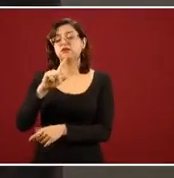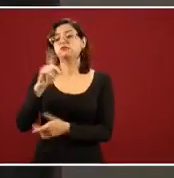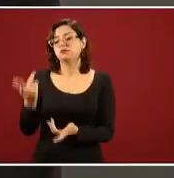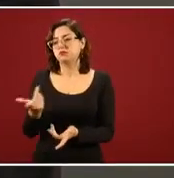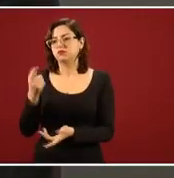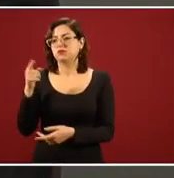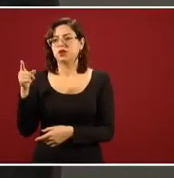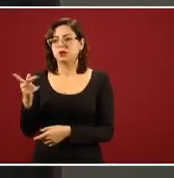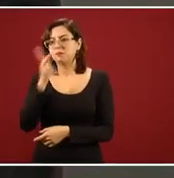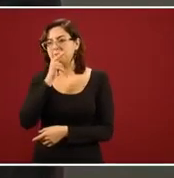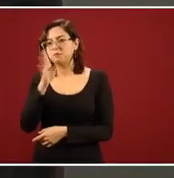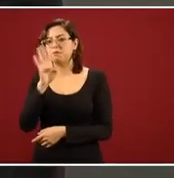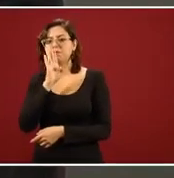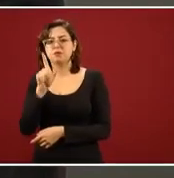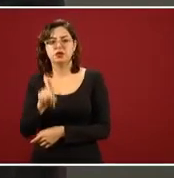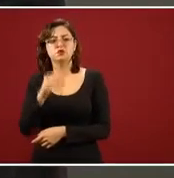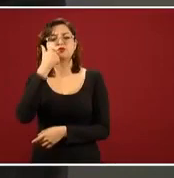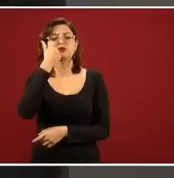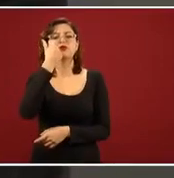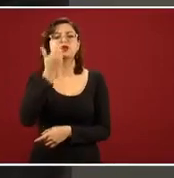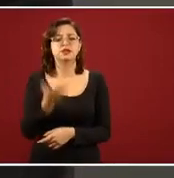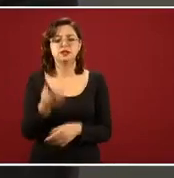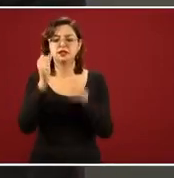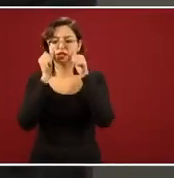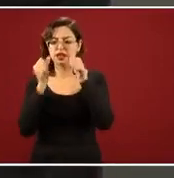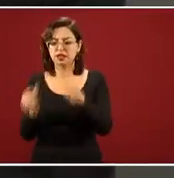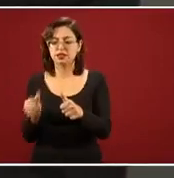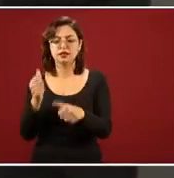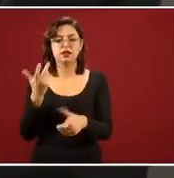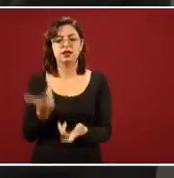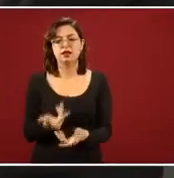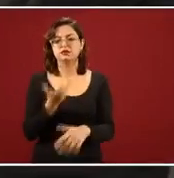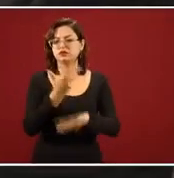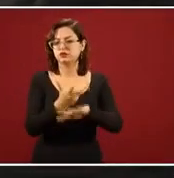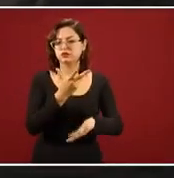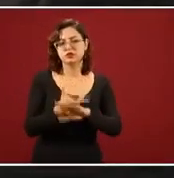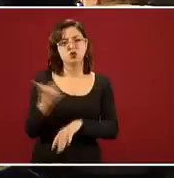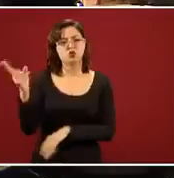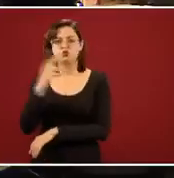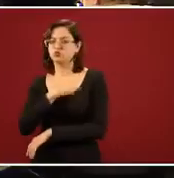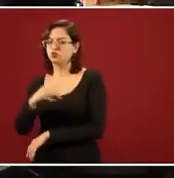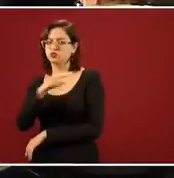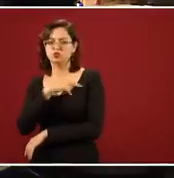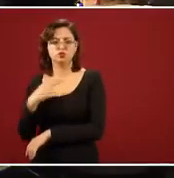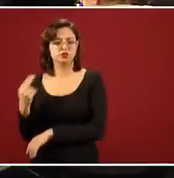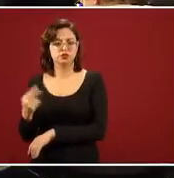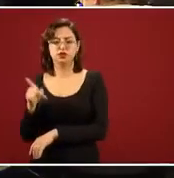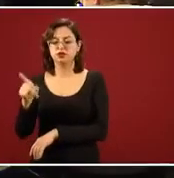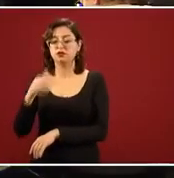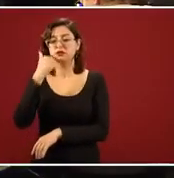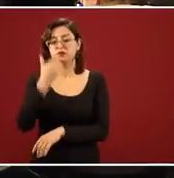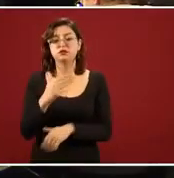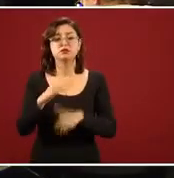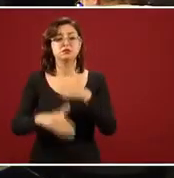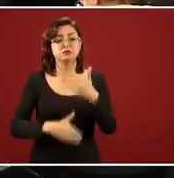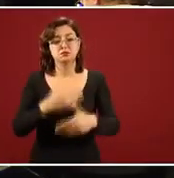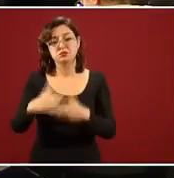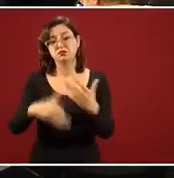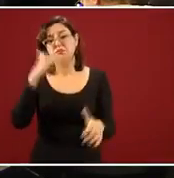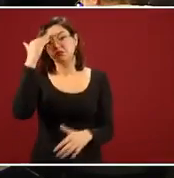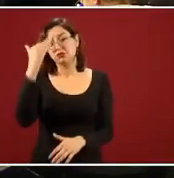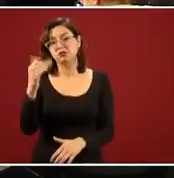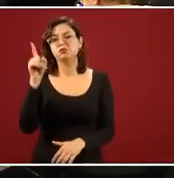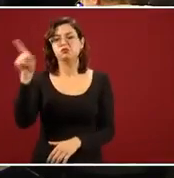ya que buscaban desde el principio ser atendidos o en Estados Unidos o en Suiza. Después de varios meses el gobierno suizo autorizó su